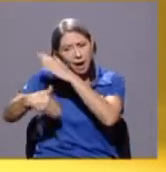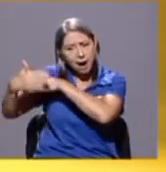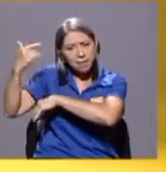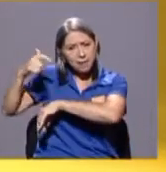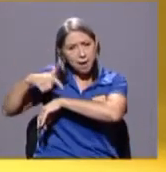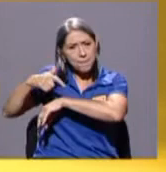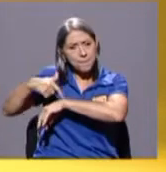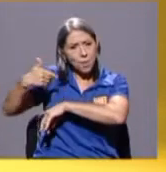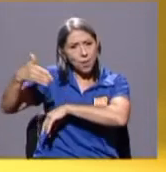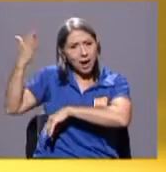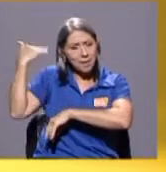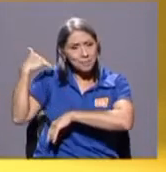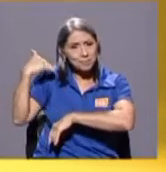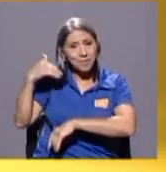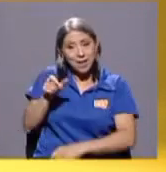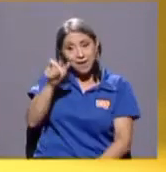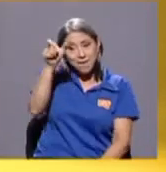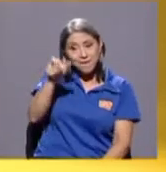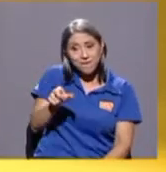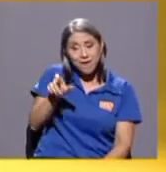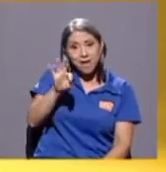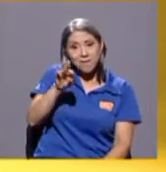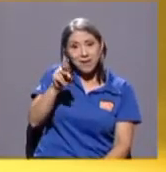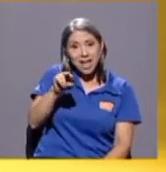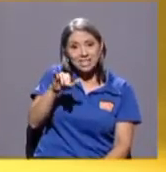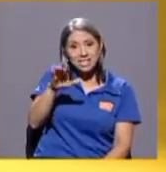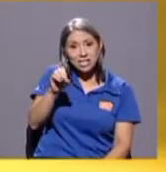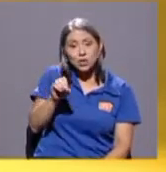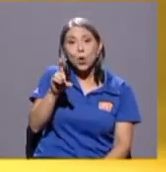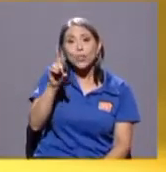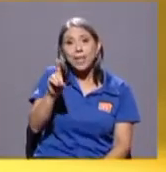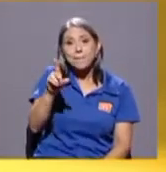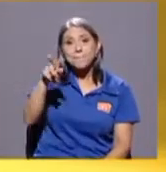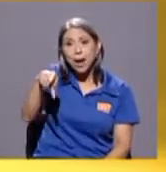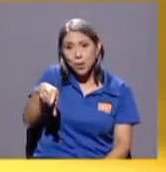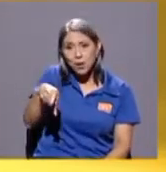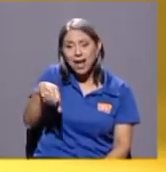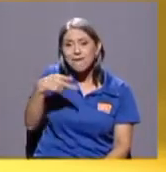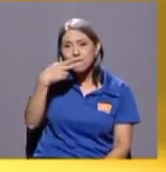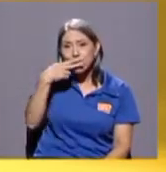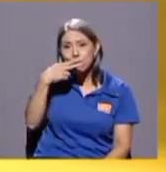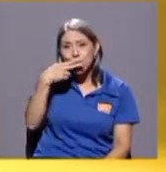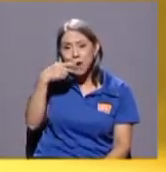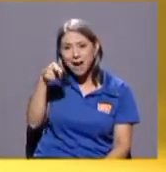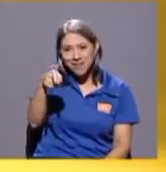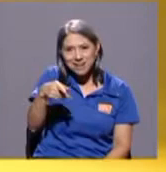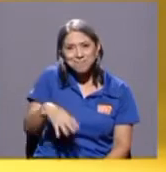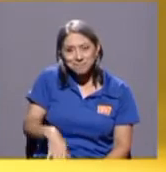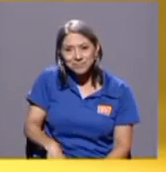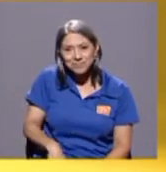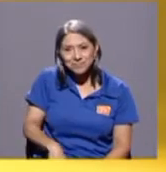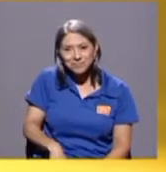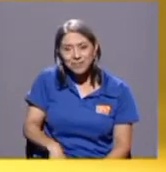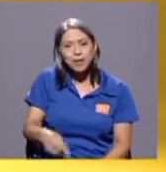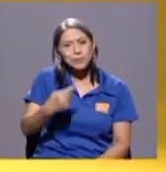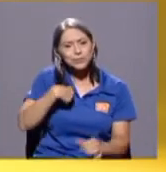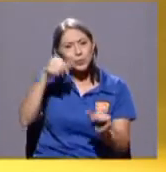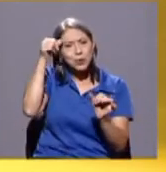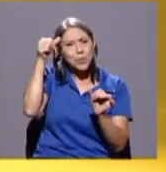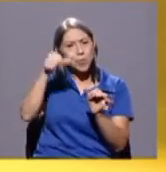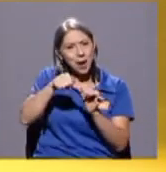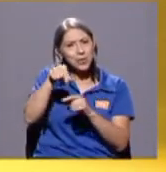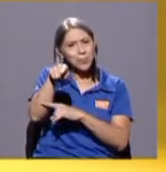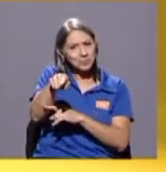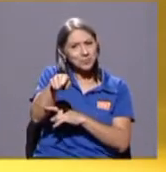Francisco fumaba, recuerdo y